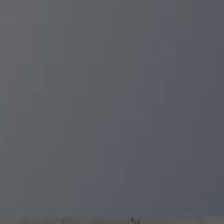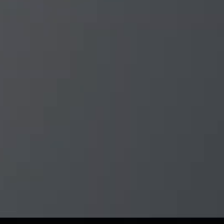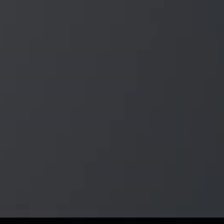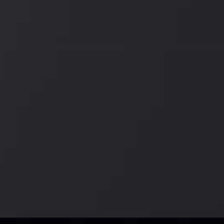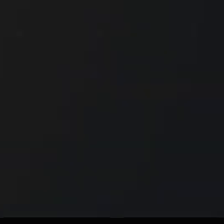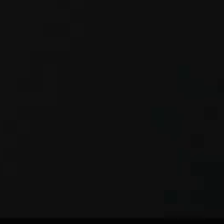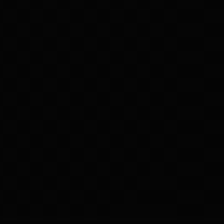We'll see you next Thank